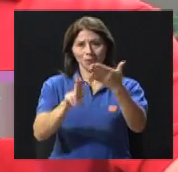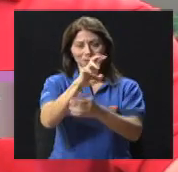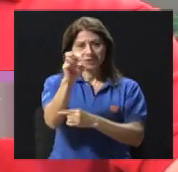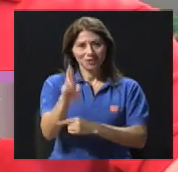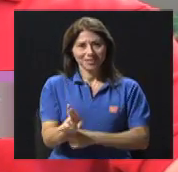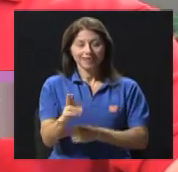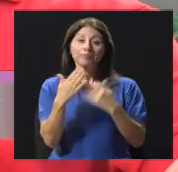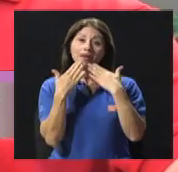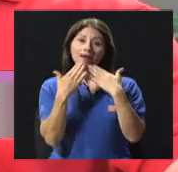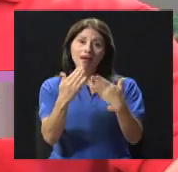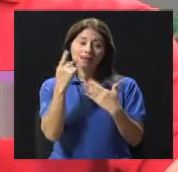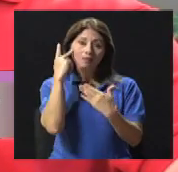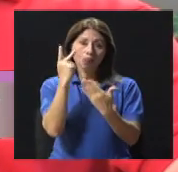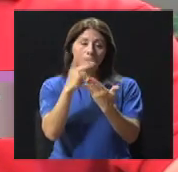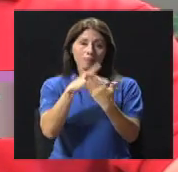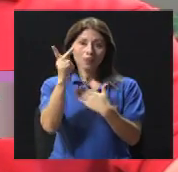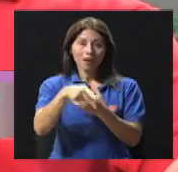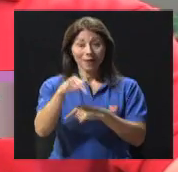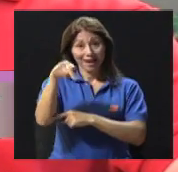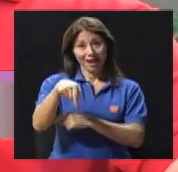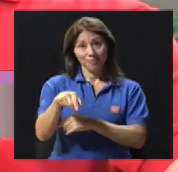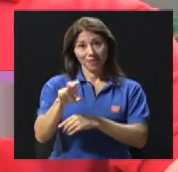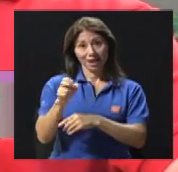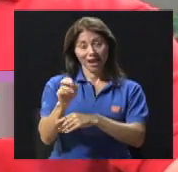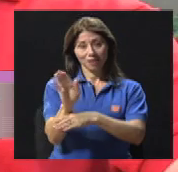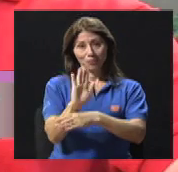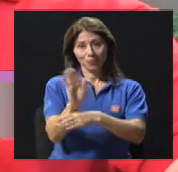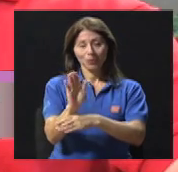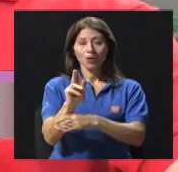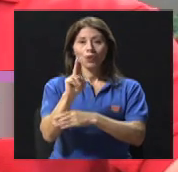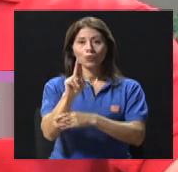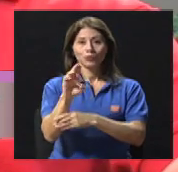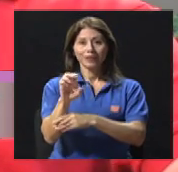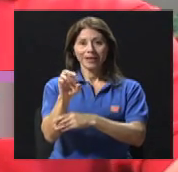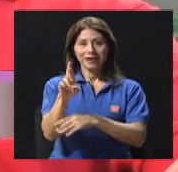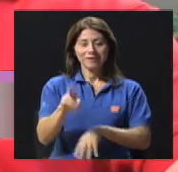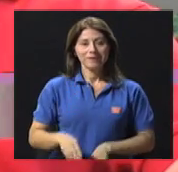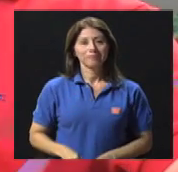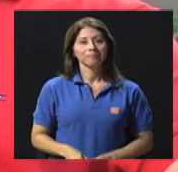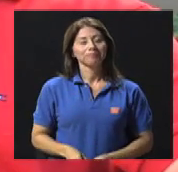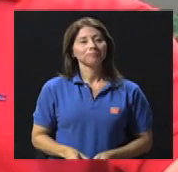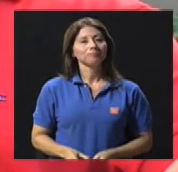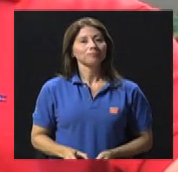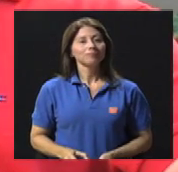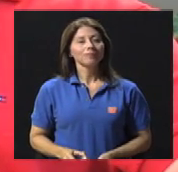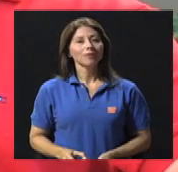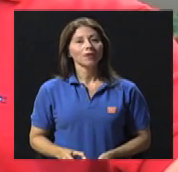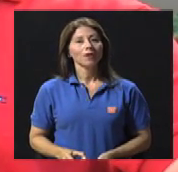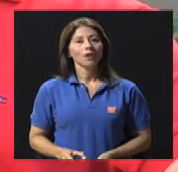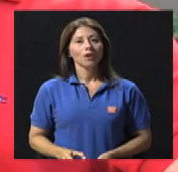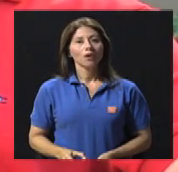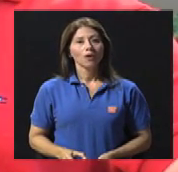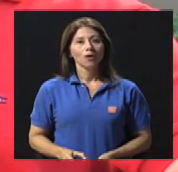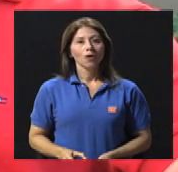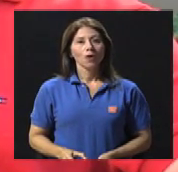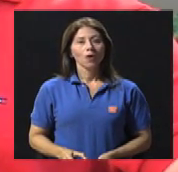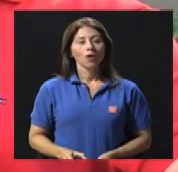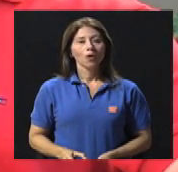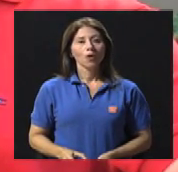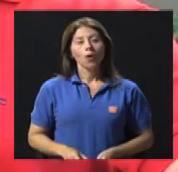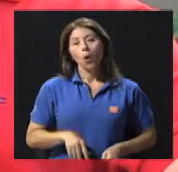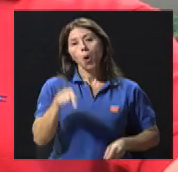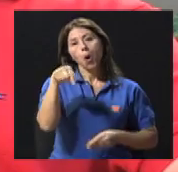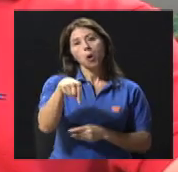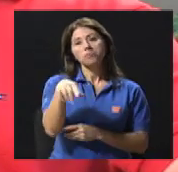Muchísimas gracias por sintonizarnos acá por su canal UCR. Hoy y como todas las semanas queremos compartir con